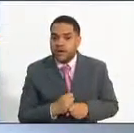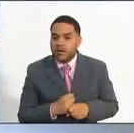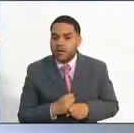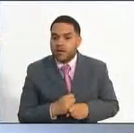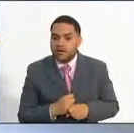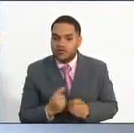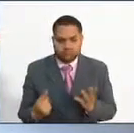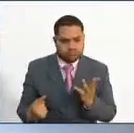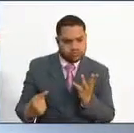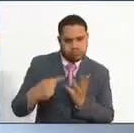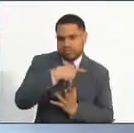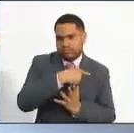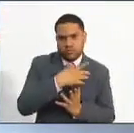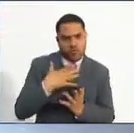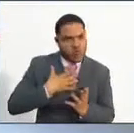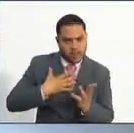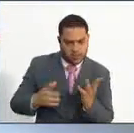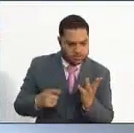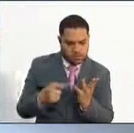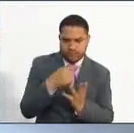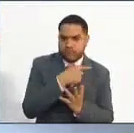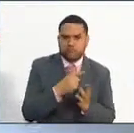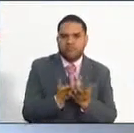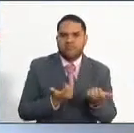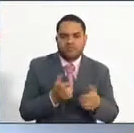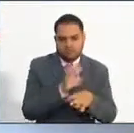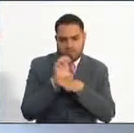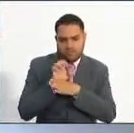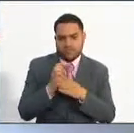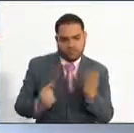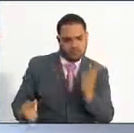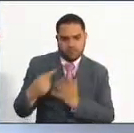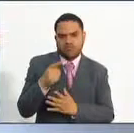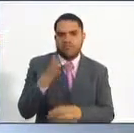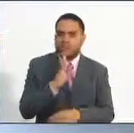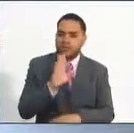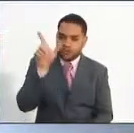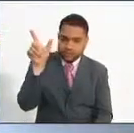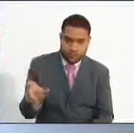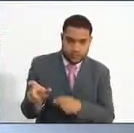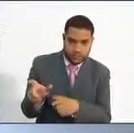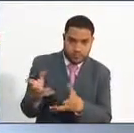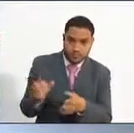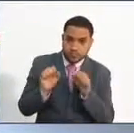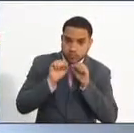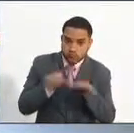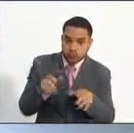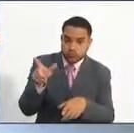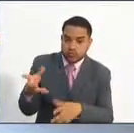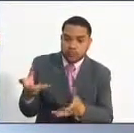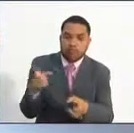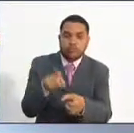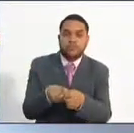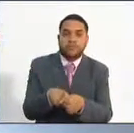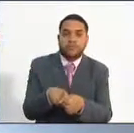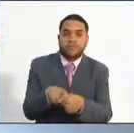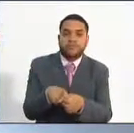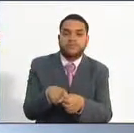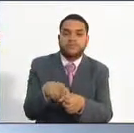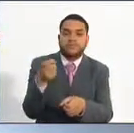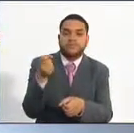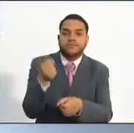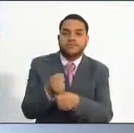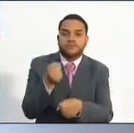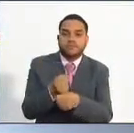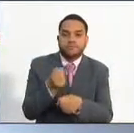comunes a cualquiera de las entidades. Si hablamos, por ejemplo, del funcionario que va a fungir en el área